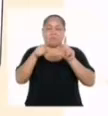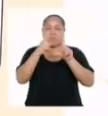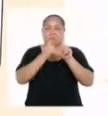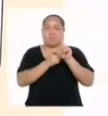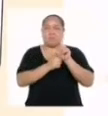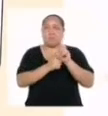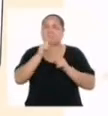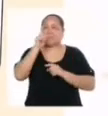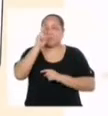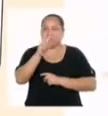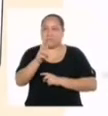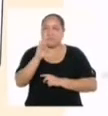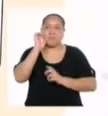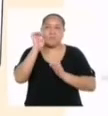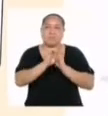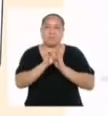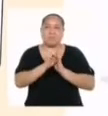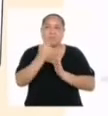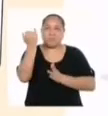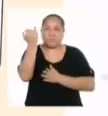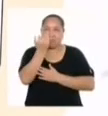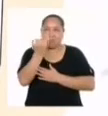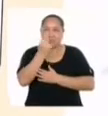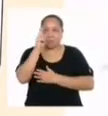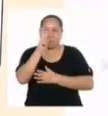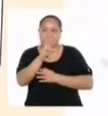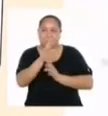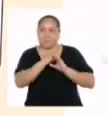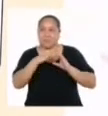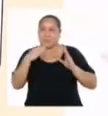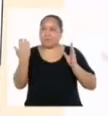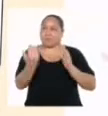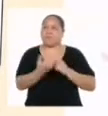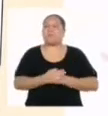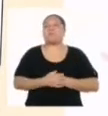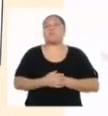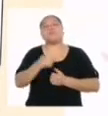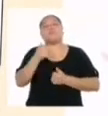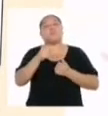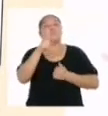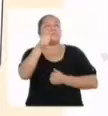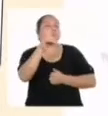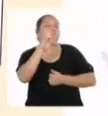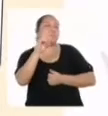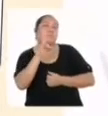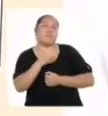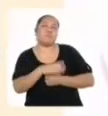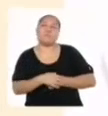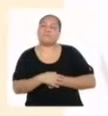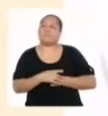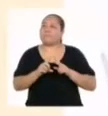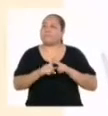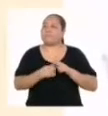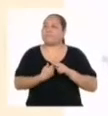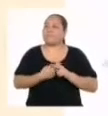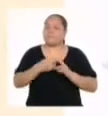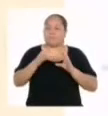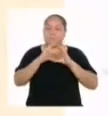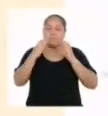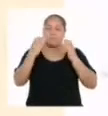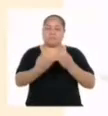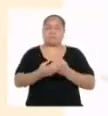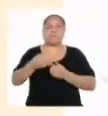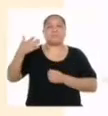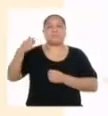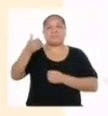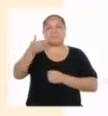manera de ejemplo, veamos los diseños de dos de estos cilindros rectos. ¿Cuáles quieres usar? Empecemos con la lata de atún,